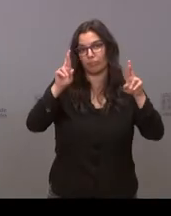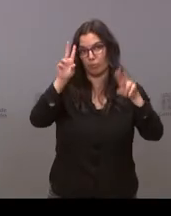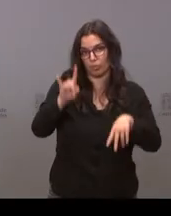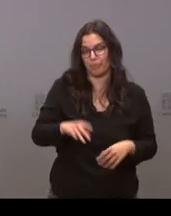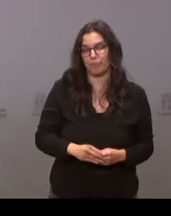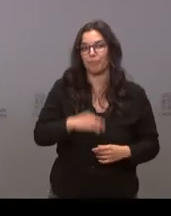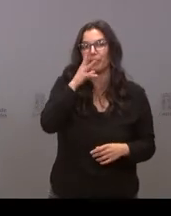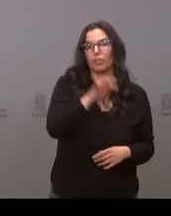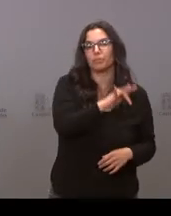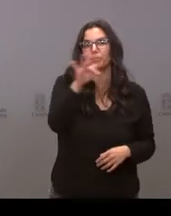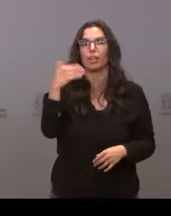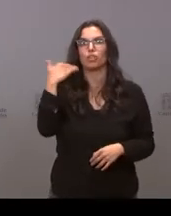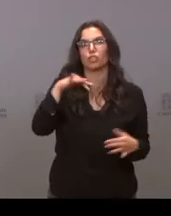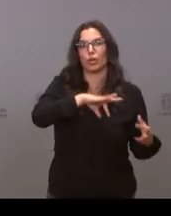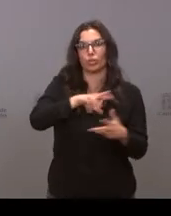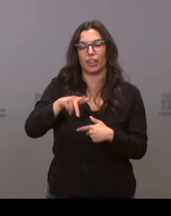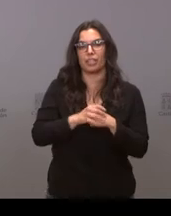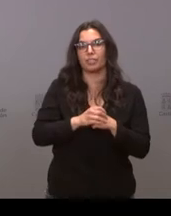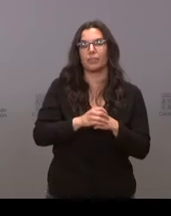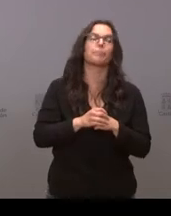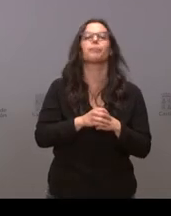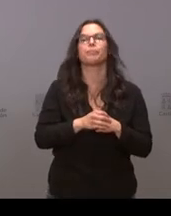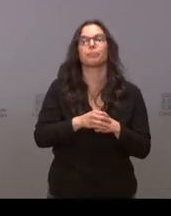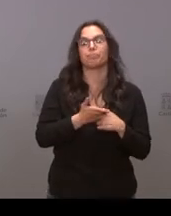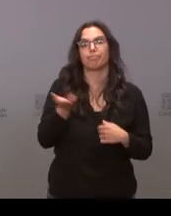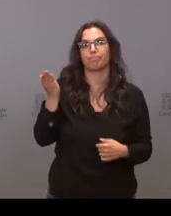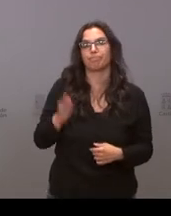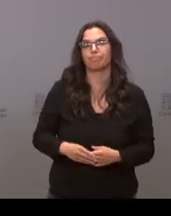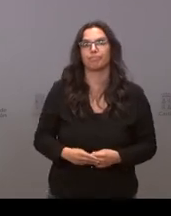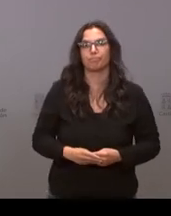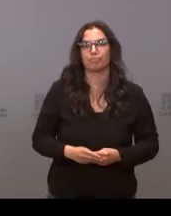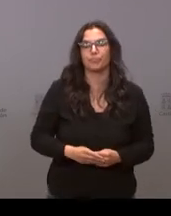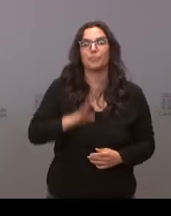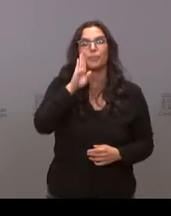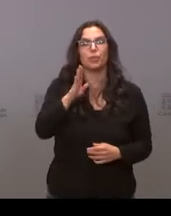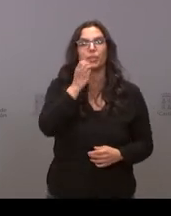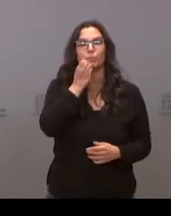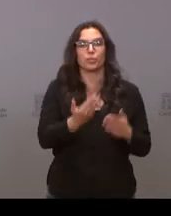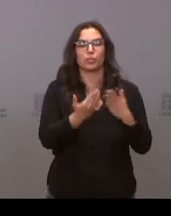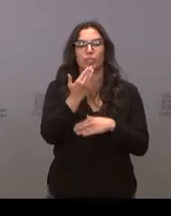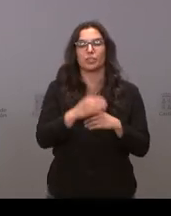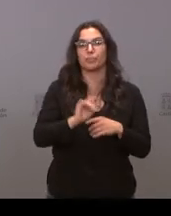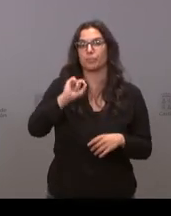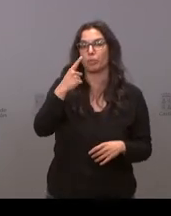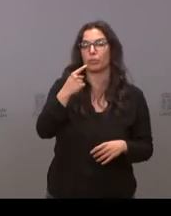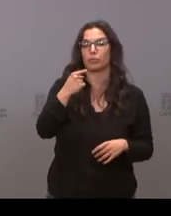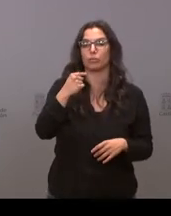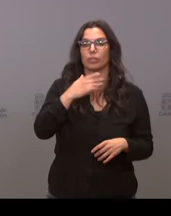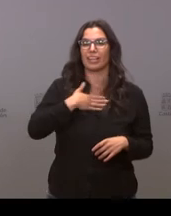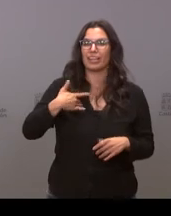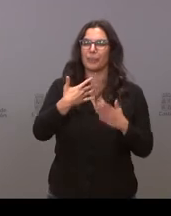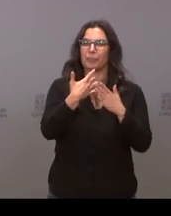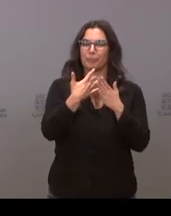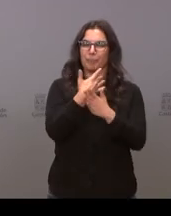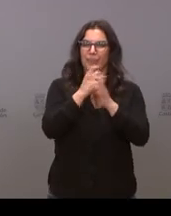Continuamos ahora con Soria Noticias Sergio García adelante Hola muy buenas en primer lugar me gustaría dos aclaraciones